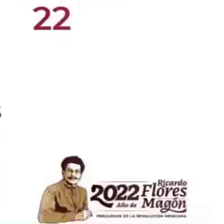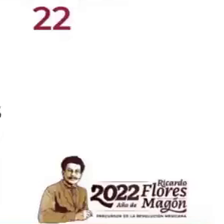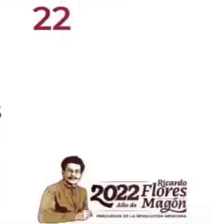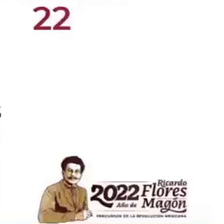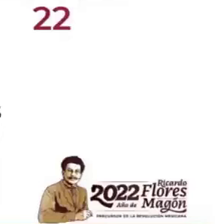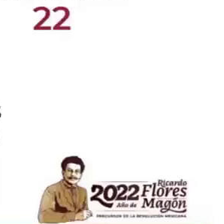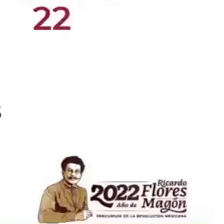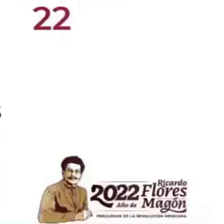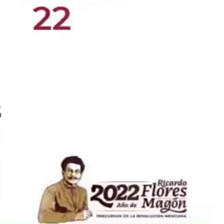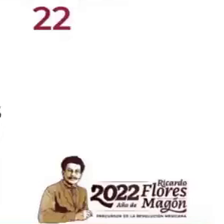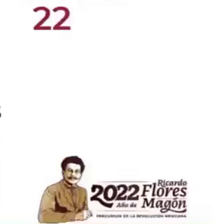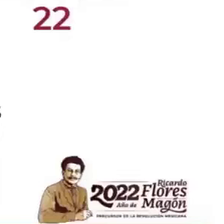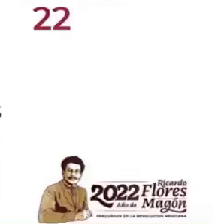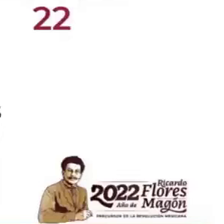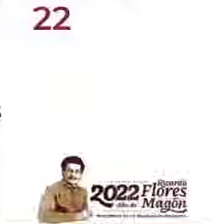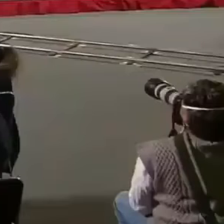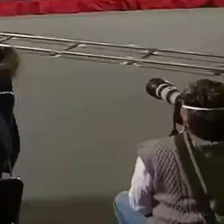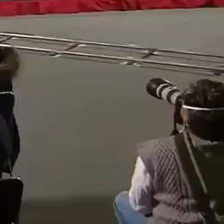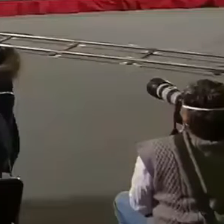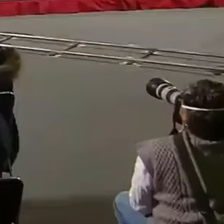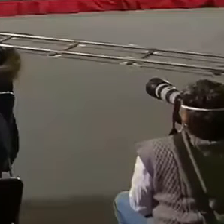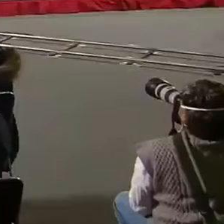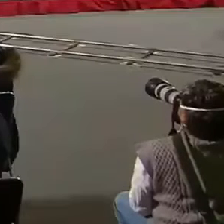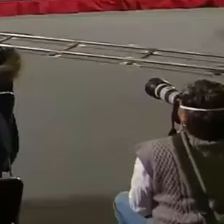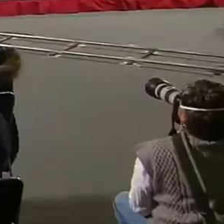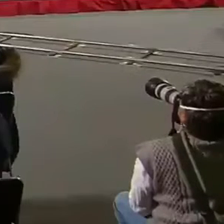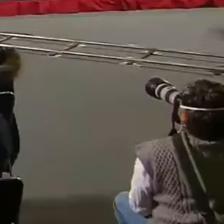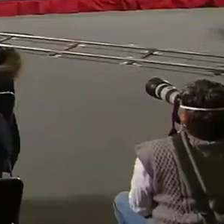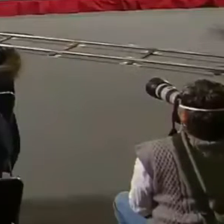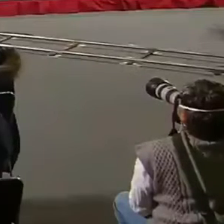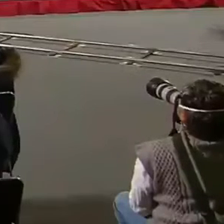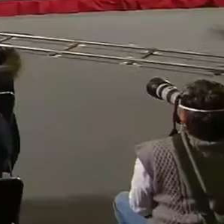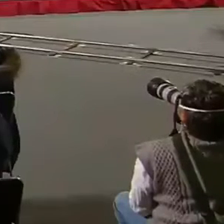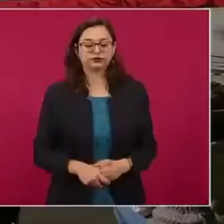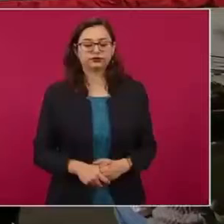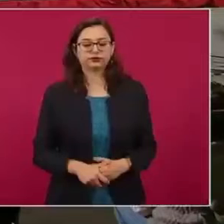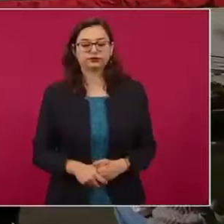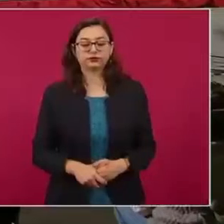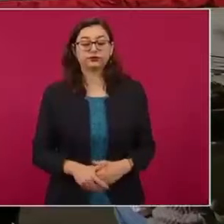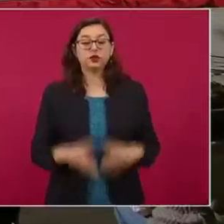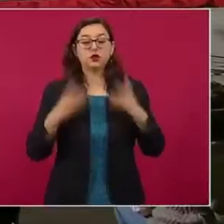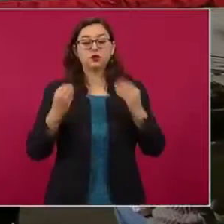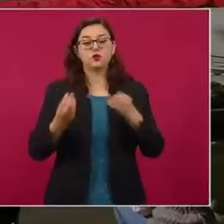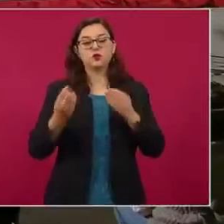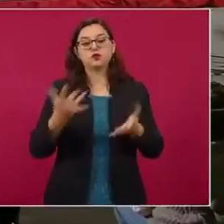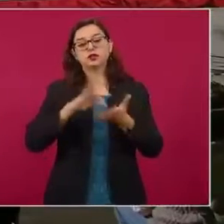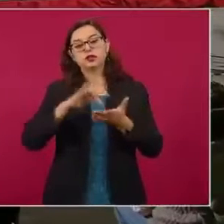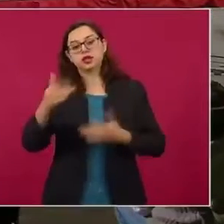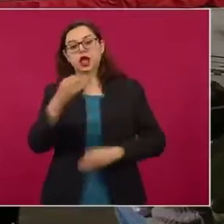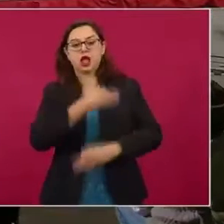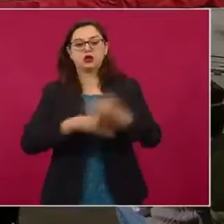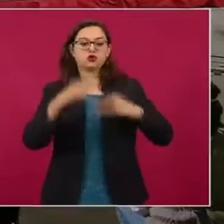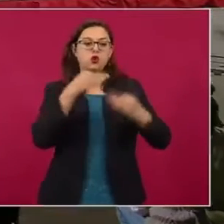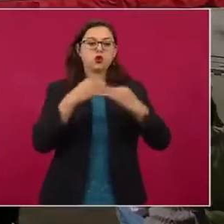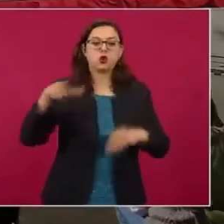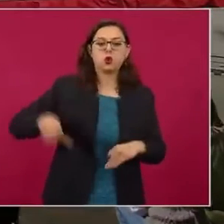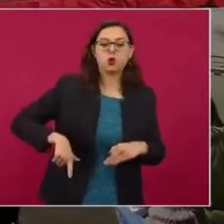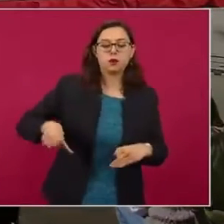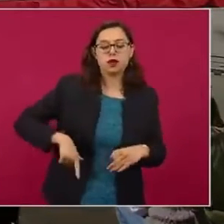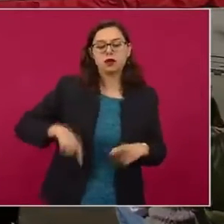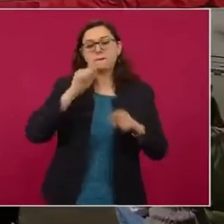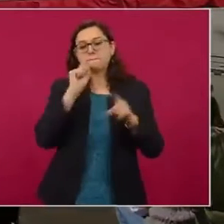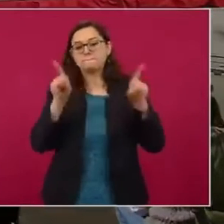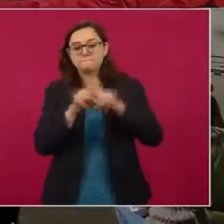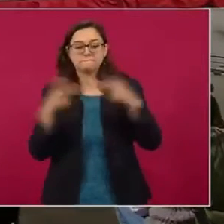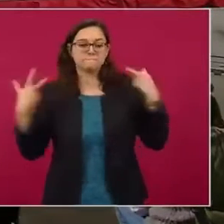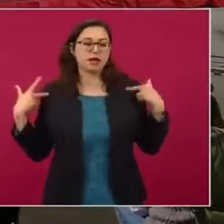secretarías, nuestros especiales de salud, que han sido muy generosos en estar atendidos a nuestros maestros. Y también